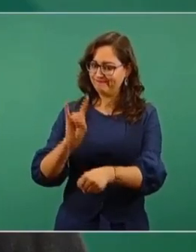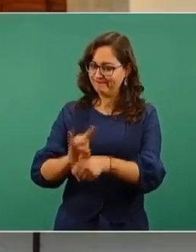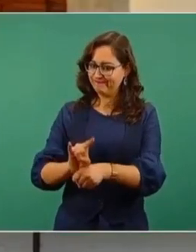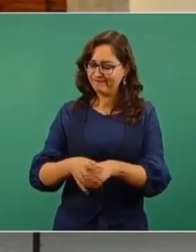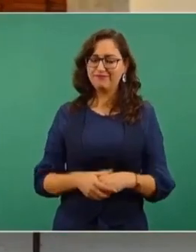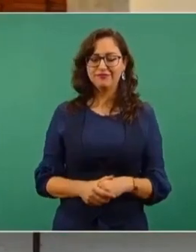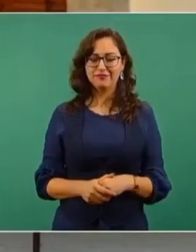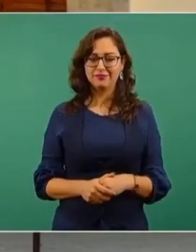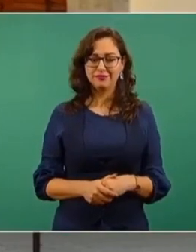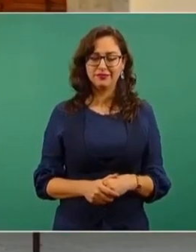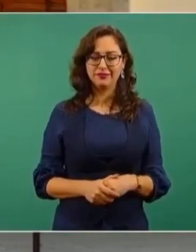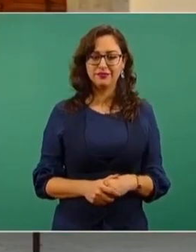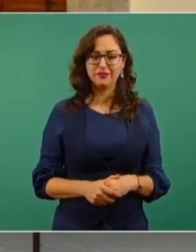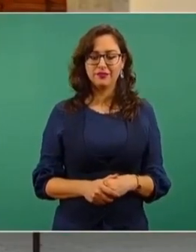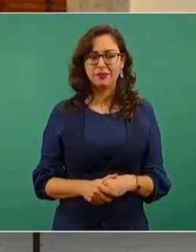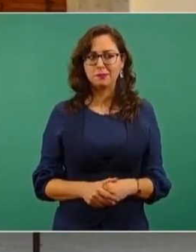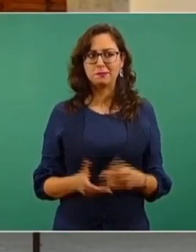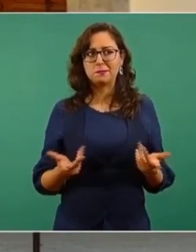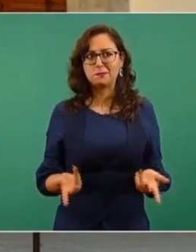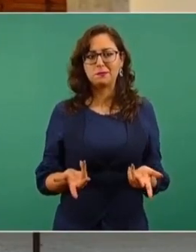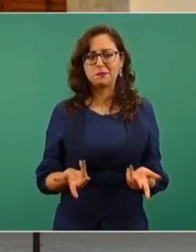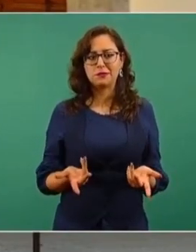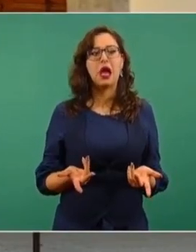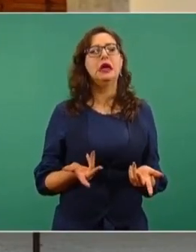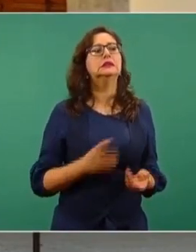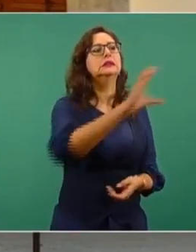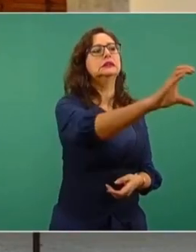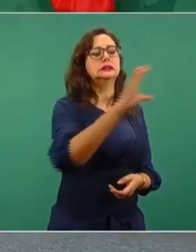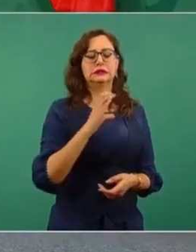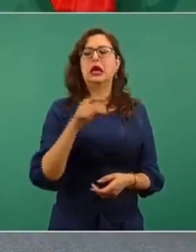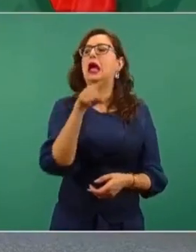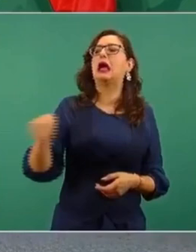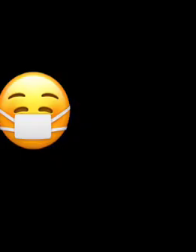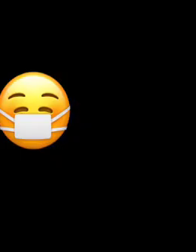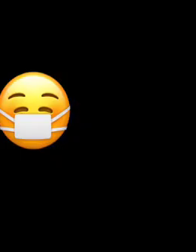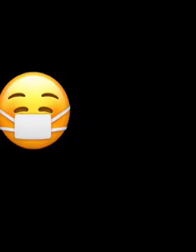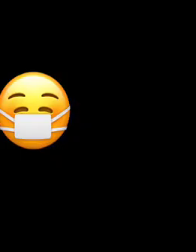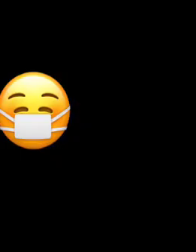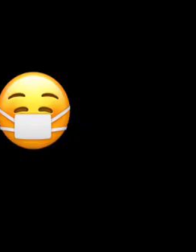Porque seríamos encubridores, cómplices.